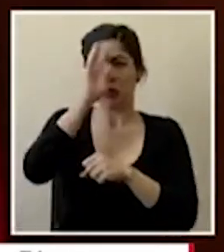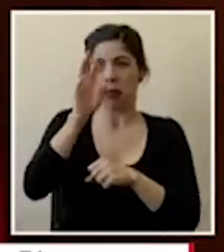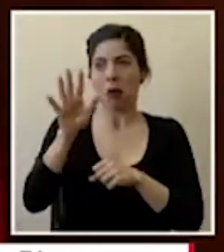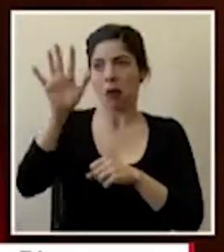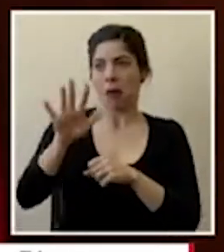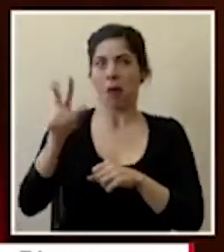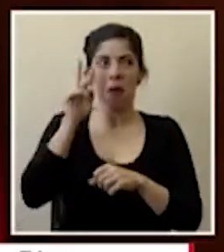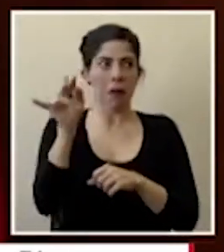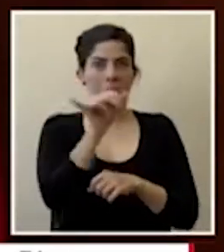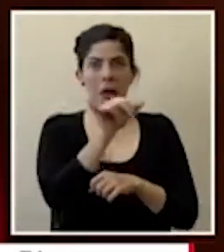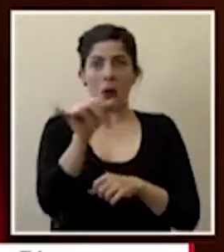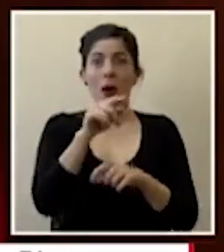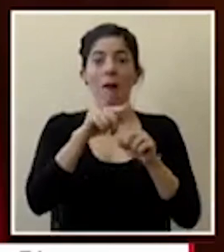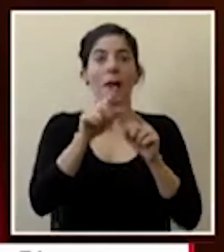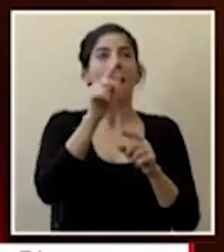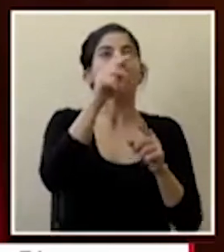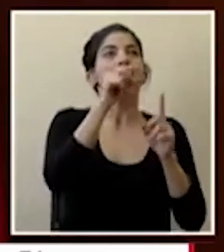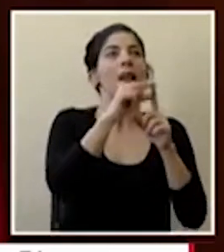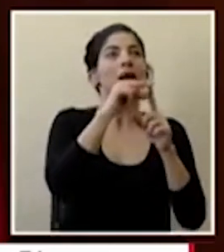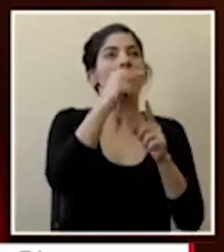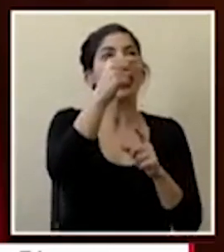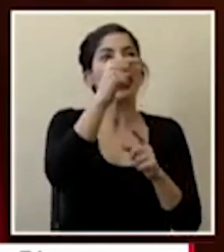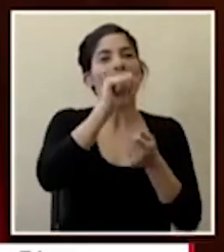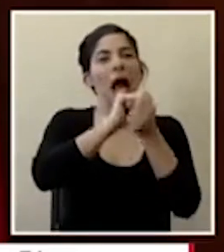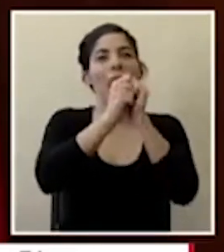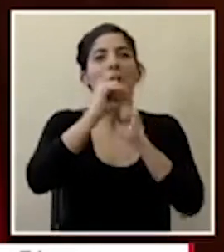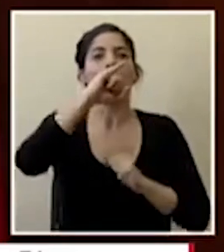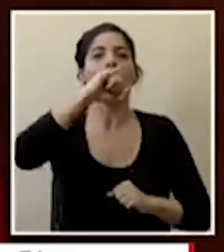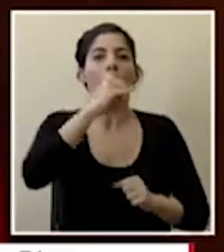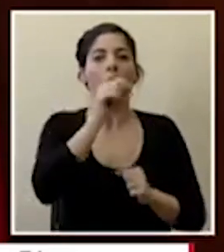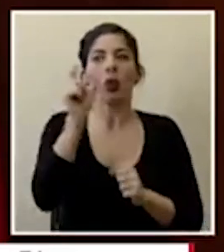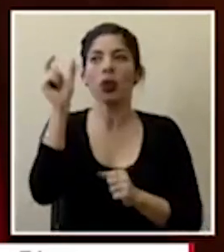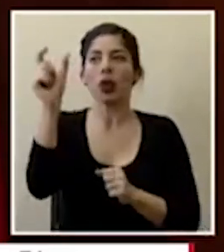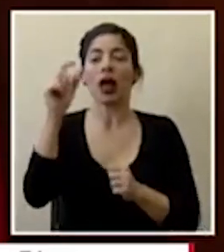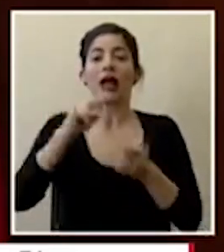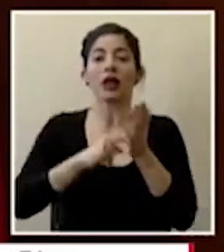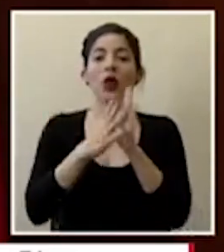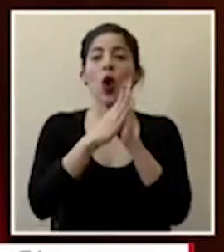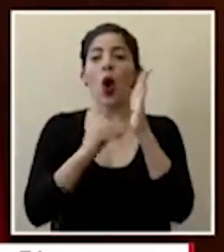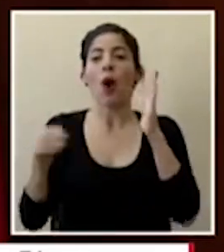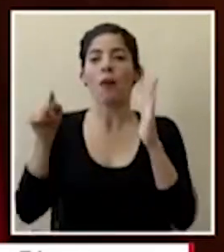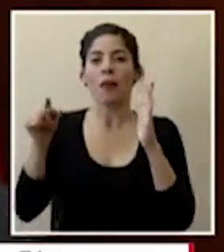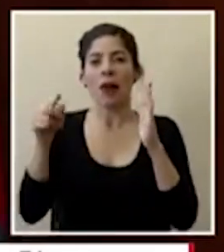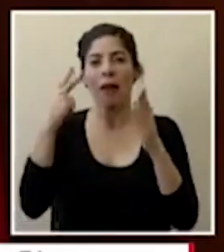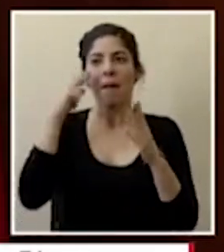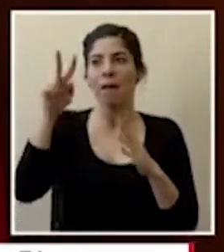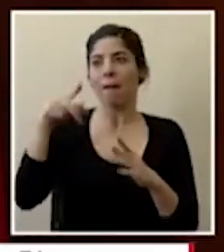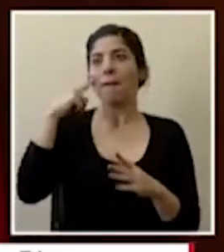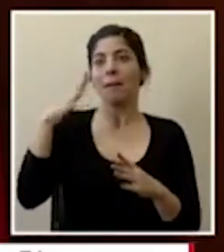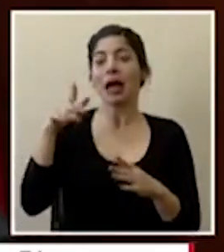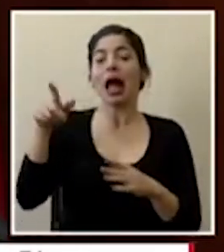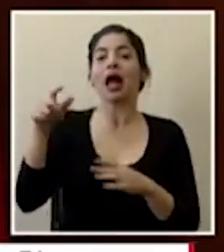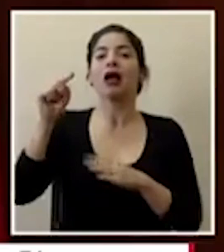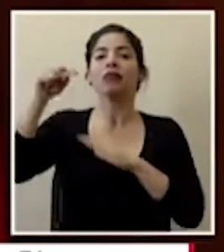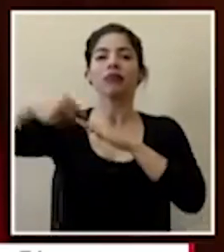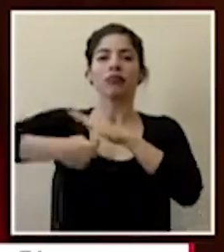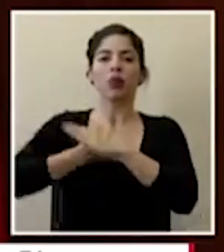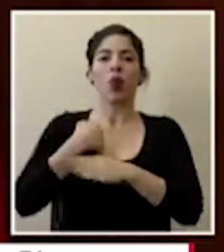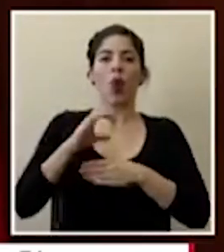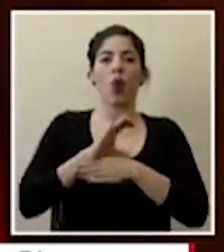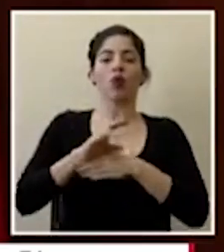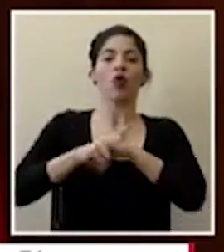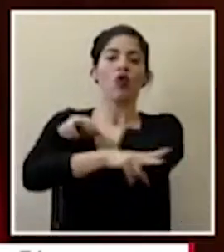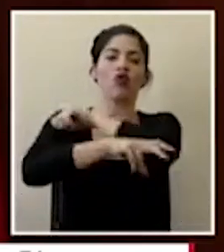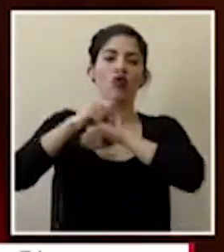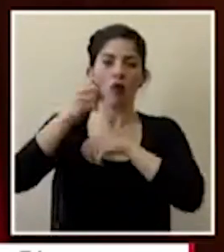pero que en lugar de ponerla con g la ponen con j y lo que hacen es que hacen una puerta para que se metan a nuestras computadoras y nos roben la